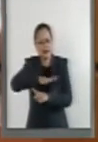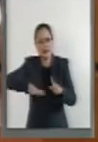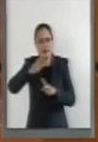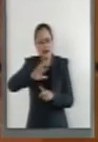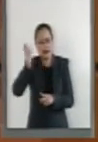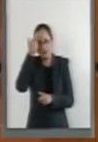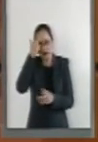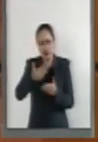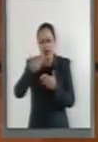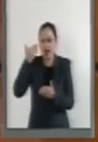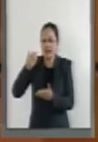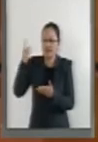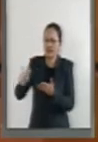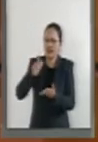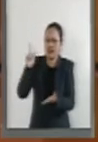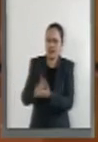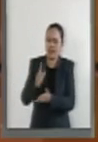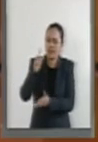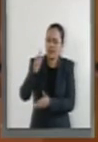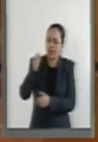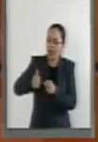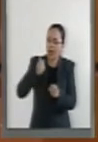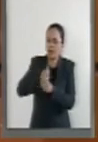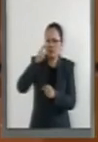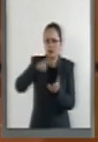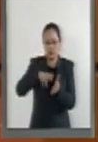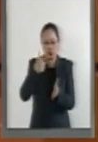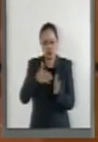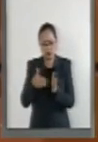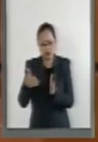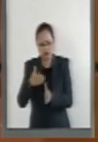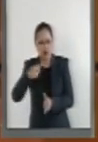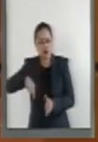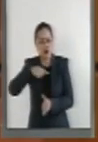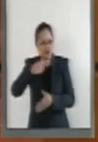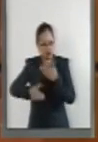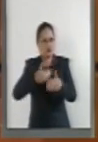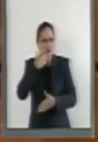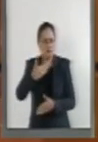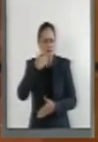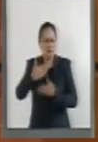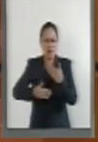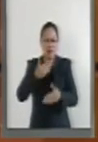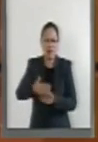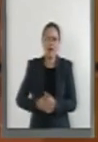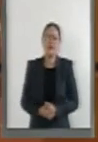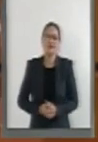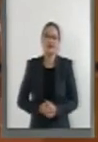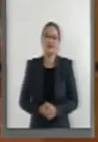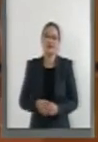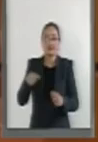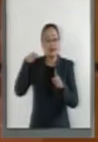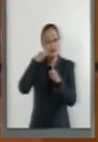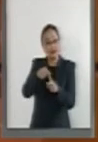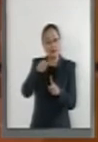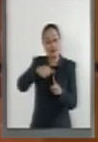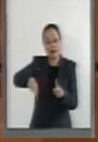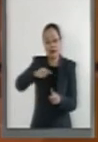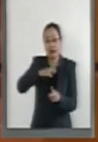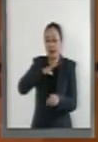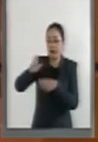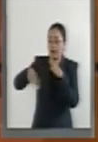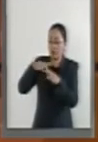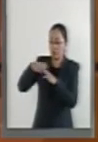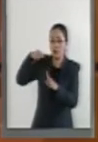la Ley General de Cambio Climático en el año 2012 y hemos avanzado muchísimo desde entonces. Los desafíos a los que se enfrenta el